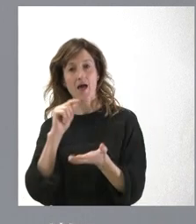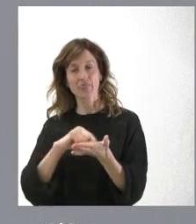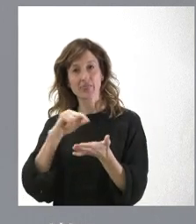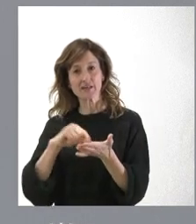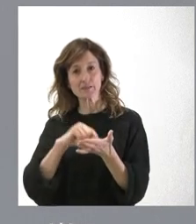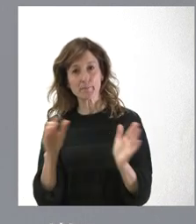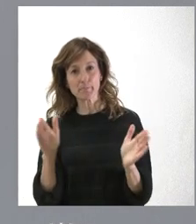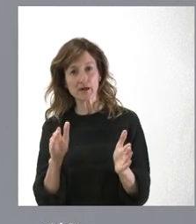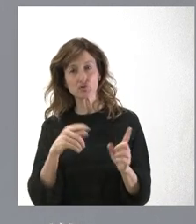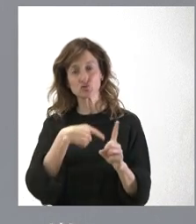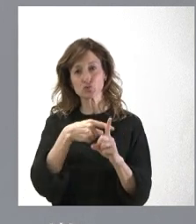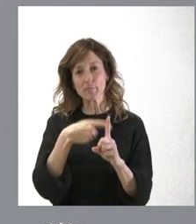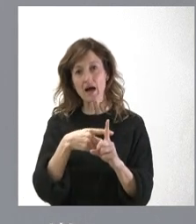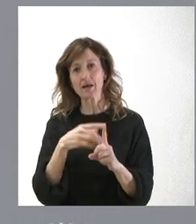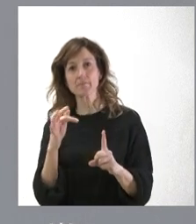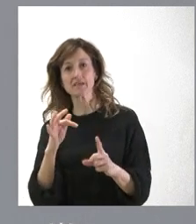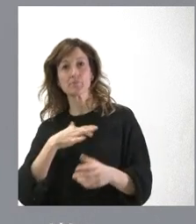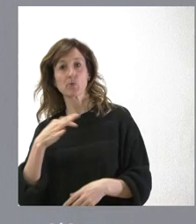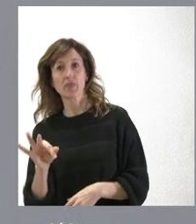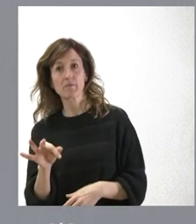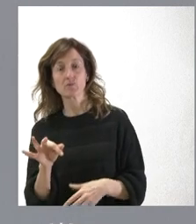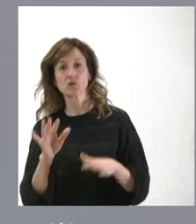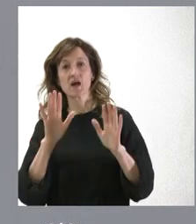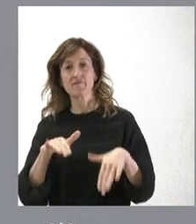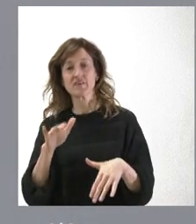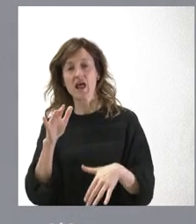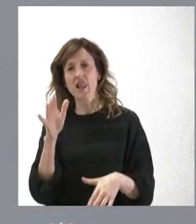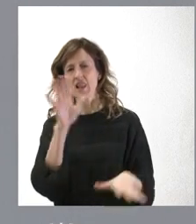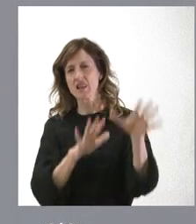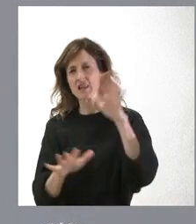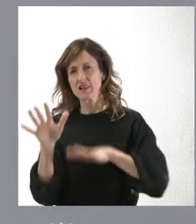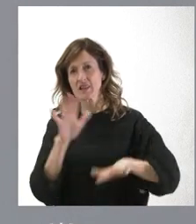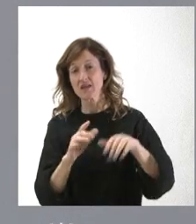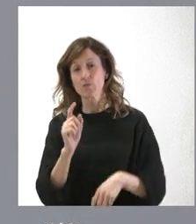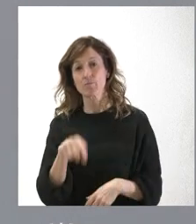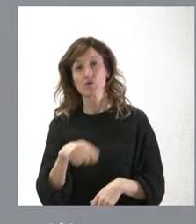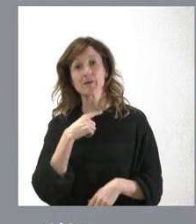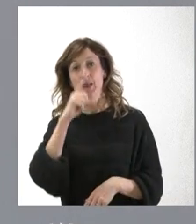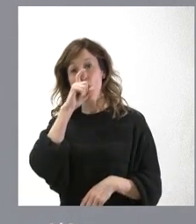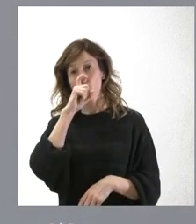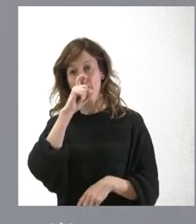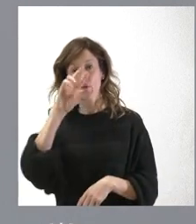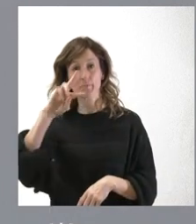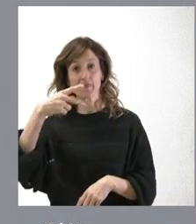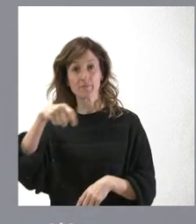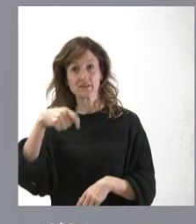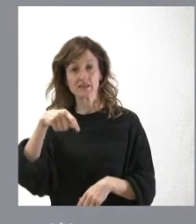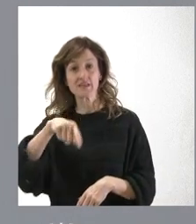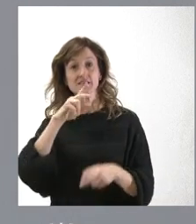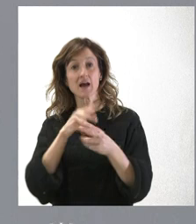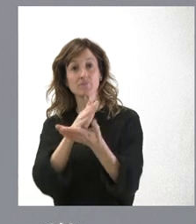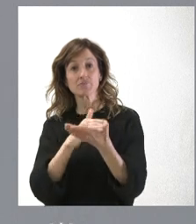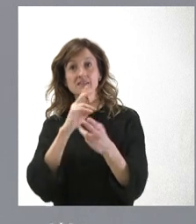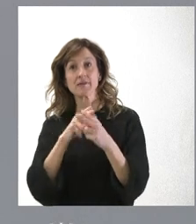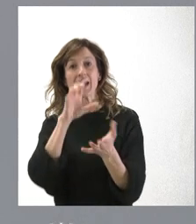entre SUMAR y Podemos y se complicó un poco. Y yo le recuerdo también a la vicepresidenta que esta comunidad se llama Castilla y León.